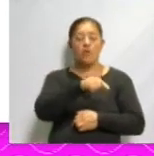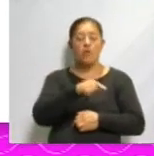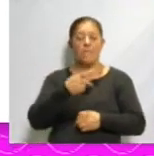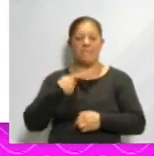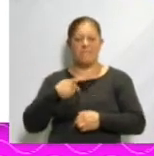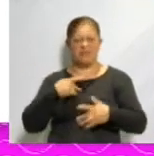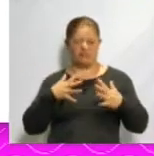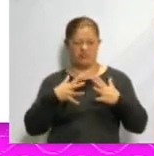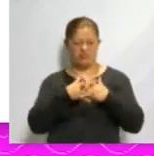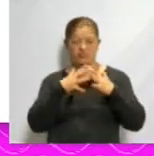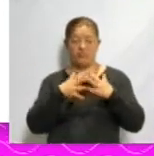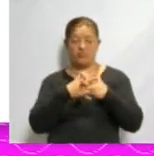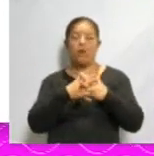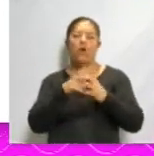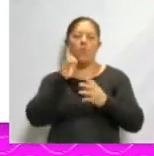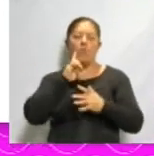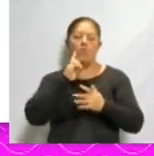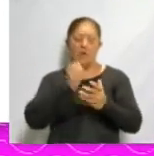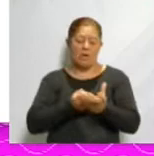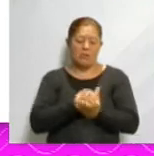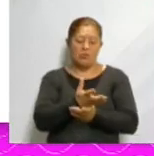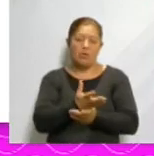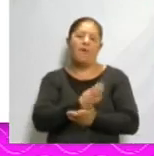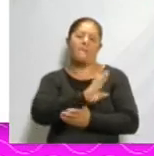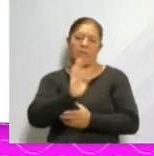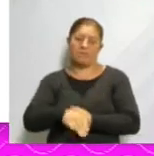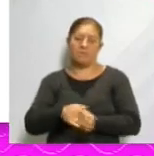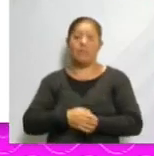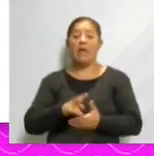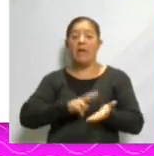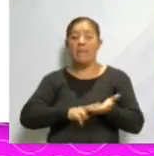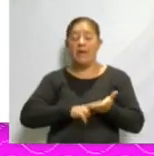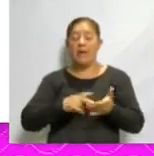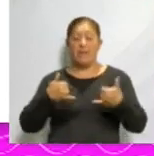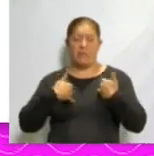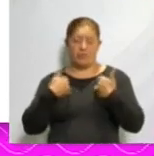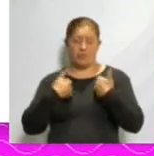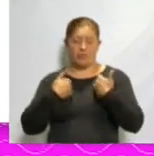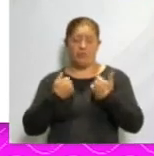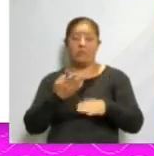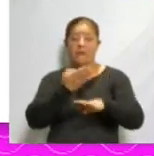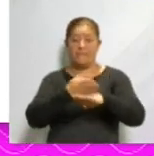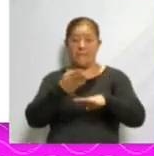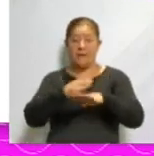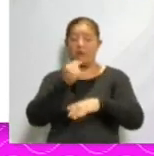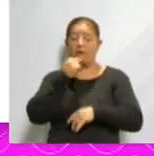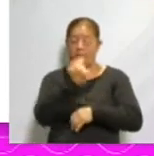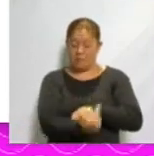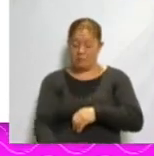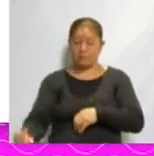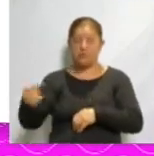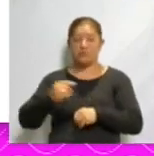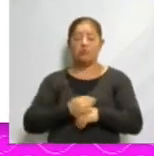guerreros o mujeres que fallecieron durante el parto. El verde es para los jóvenes, el blanco para los niños, el amarillo para los